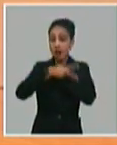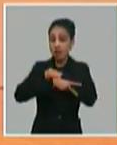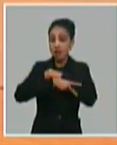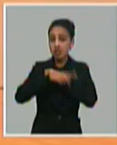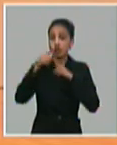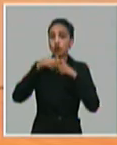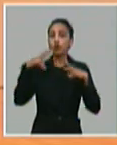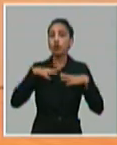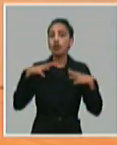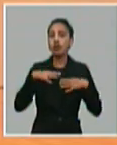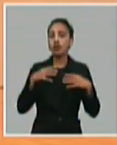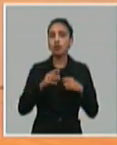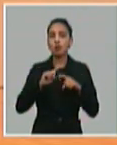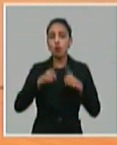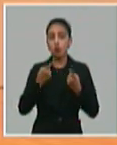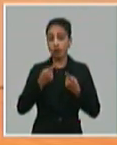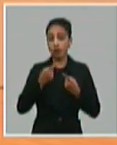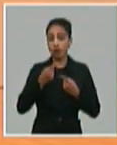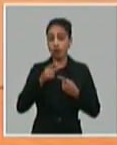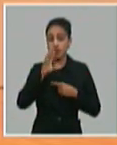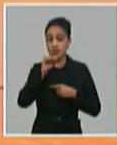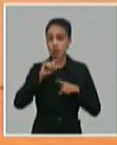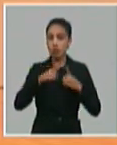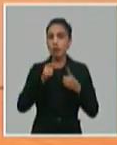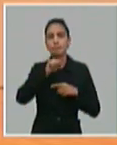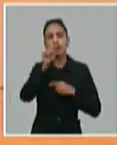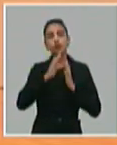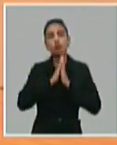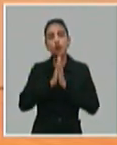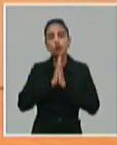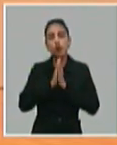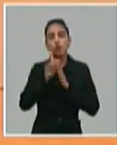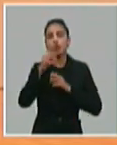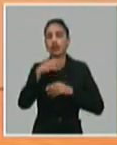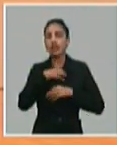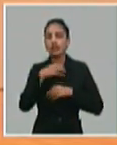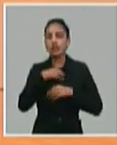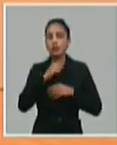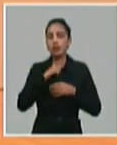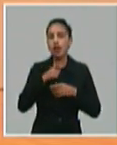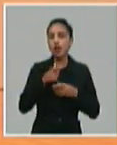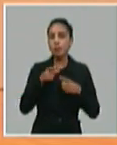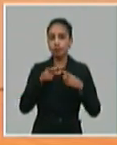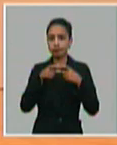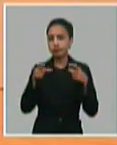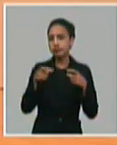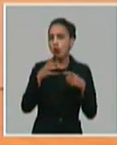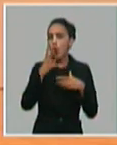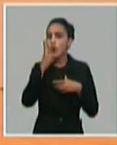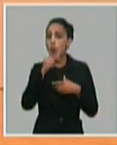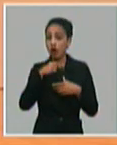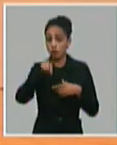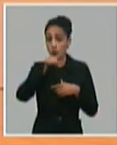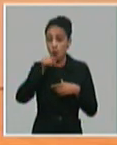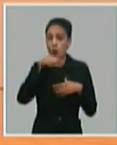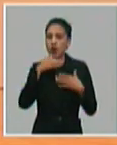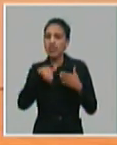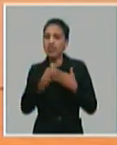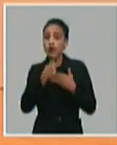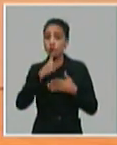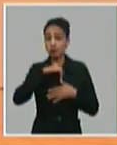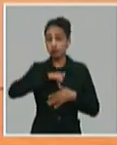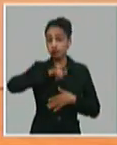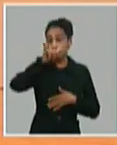Es decir, ¿por qué lo decimos? Pregúntele, por favor, ¿usted tiene billete? ¿Qué día usted tiene la salida? ¿Por qué? Porque